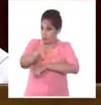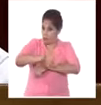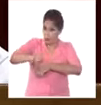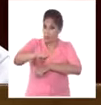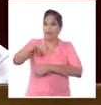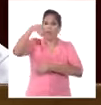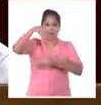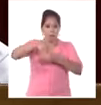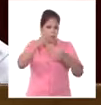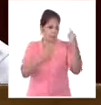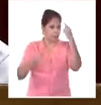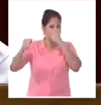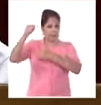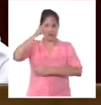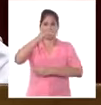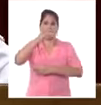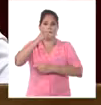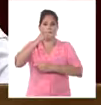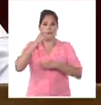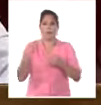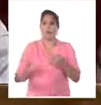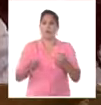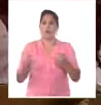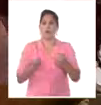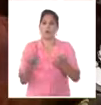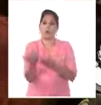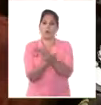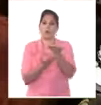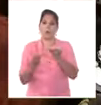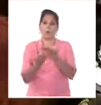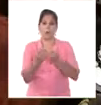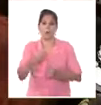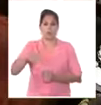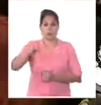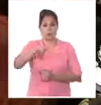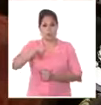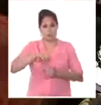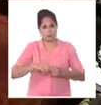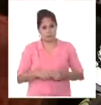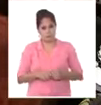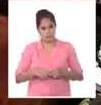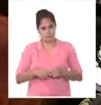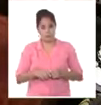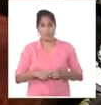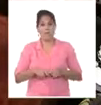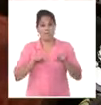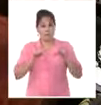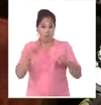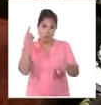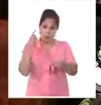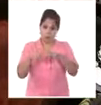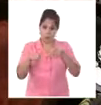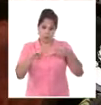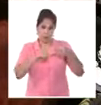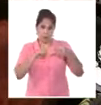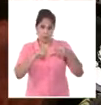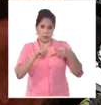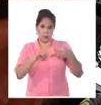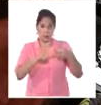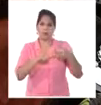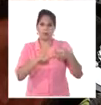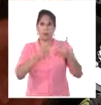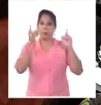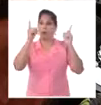parte esencial de ese desafío que compartimos con ustedes. Constituye además un imperativo